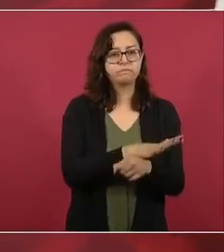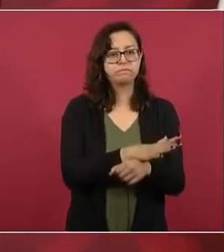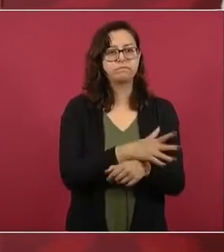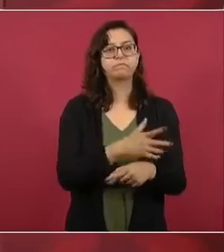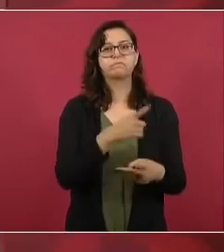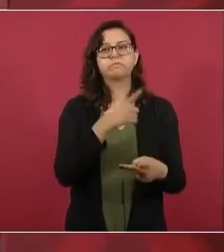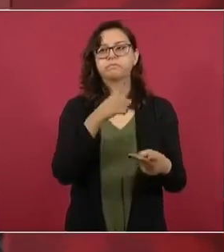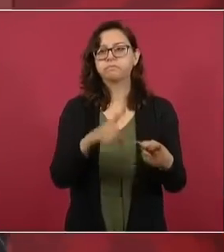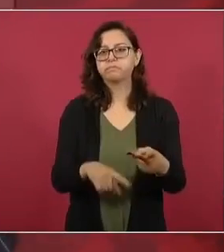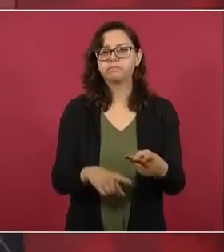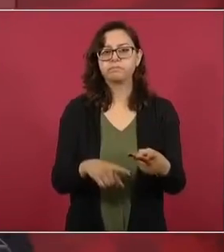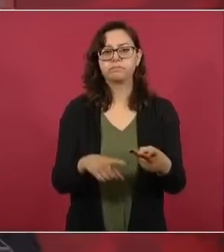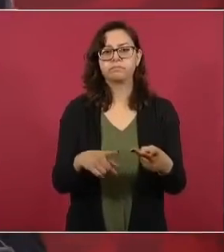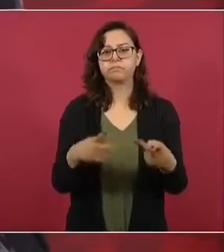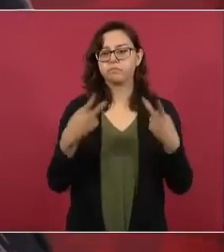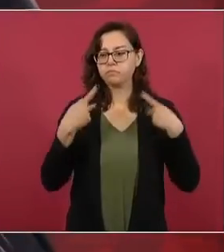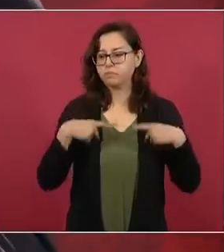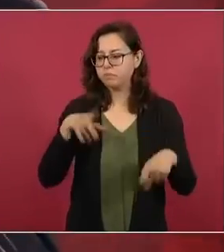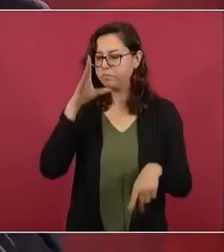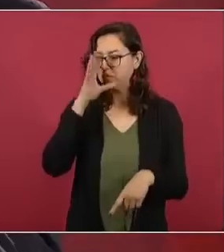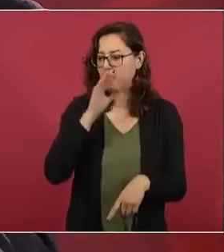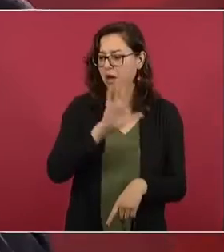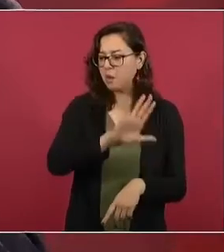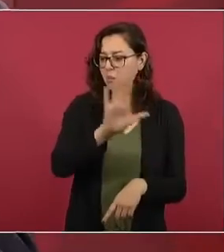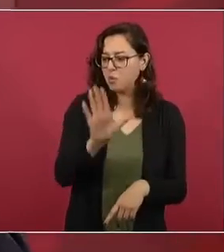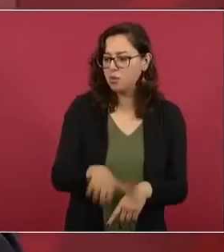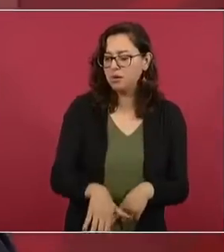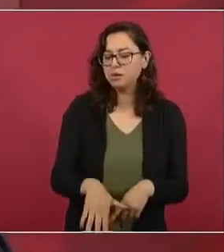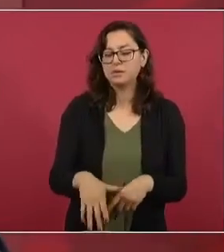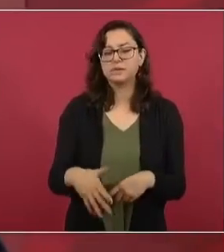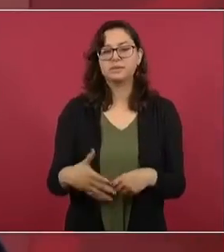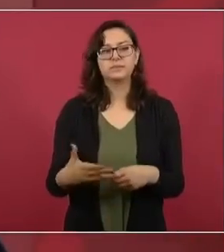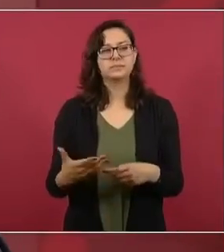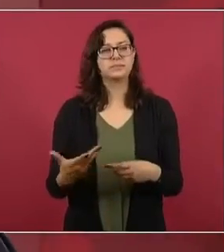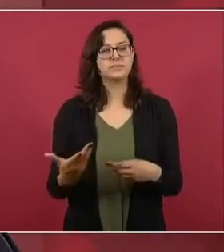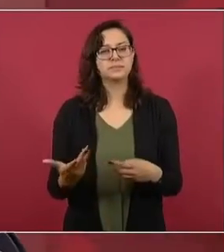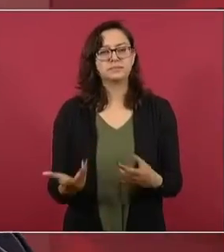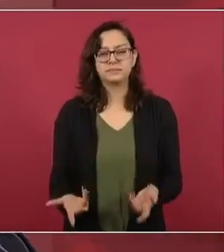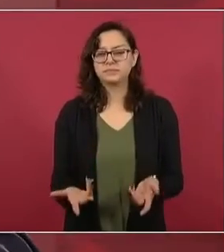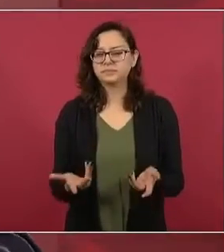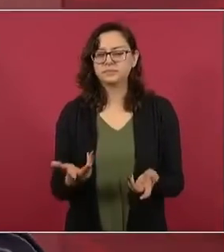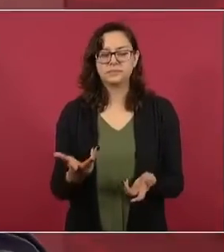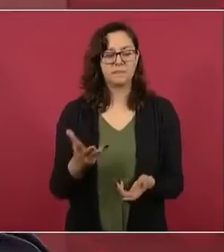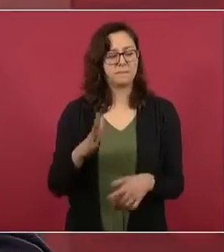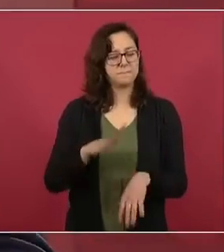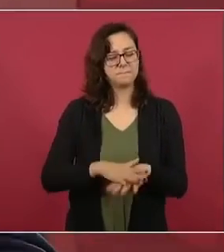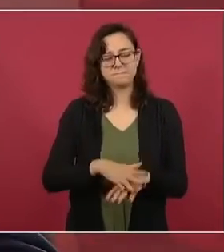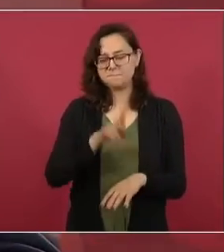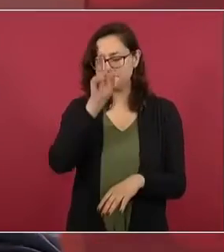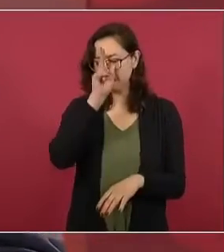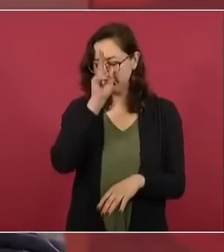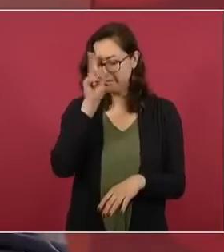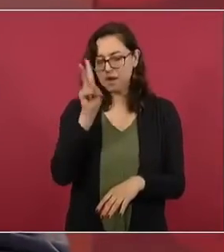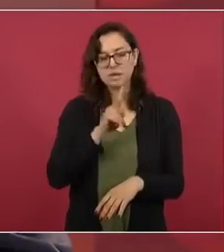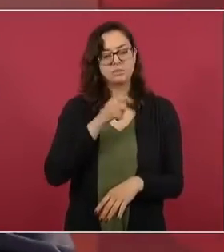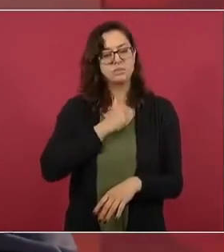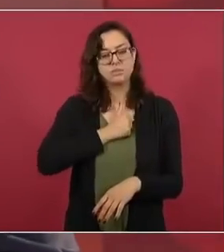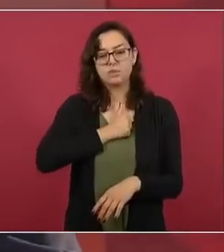pérdida de vidas humanas, lo más doloroso de todo,